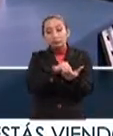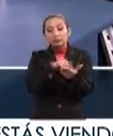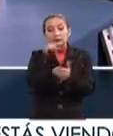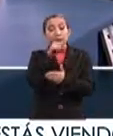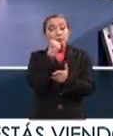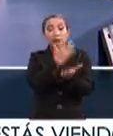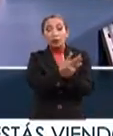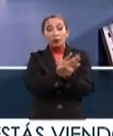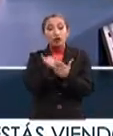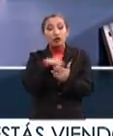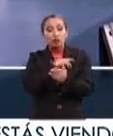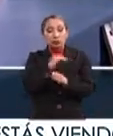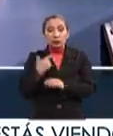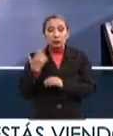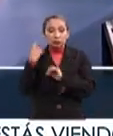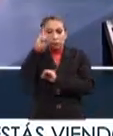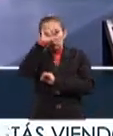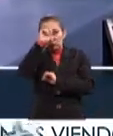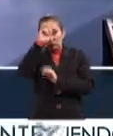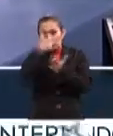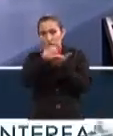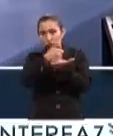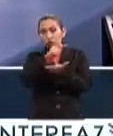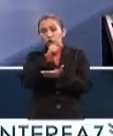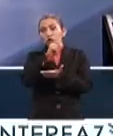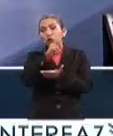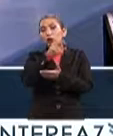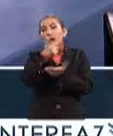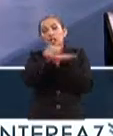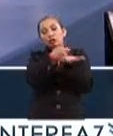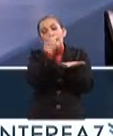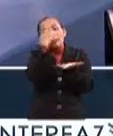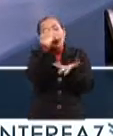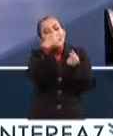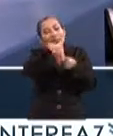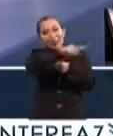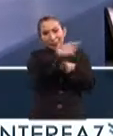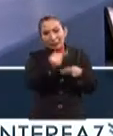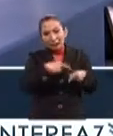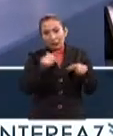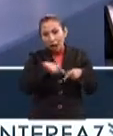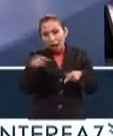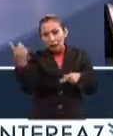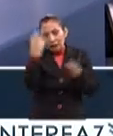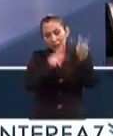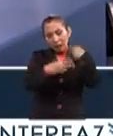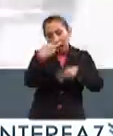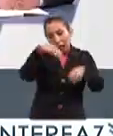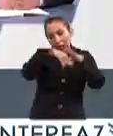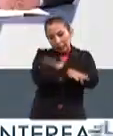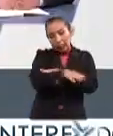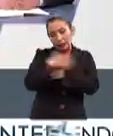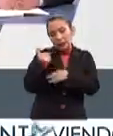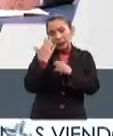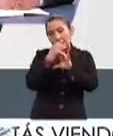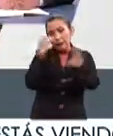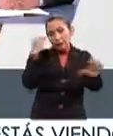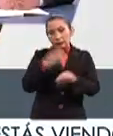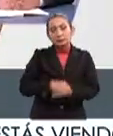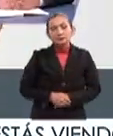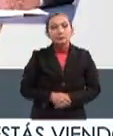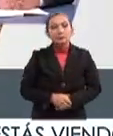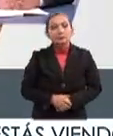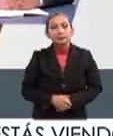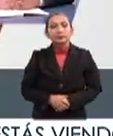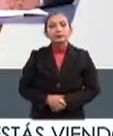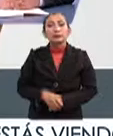Los únicos que movemos son tutores, tutores que coadyuvan en el aprendizaje de las personas que atienden estas unidades móviles de